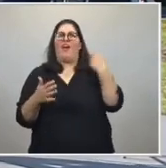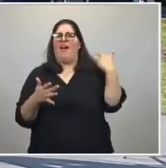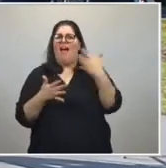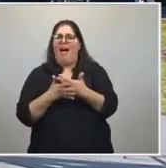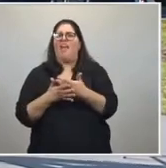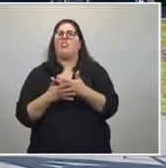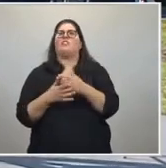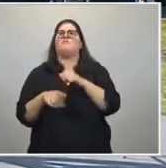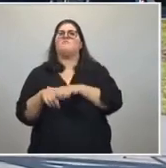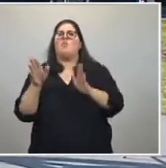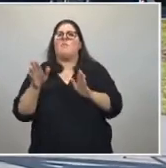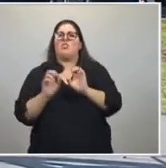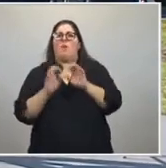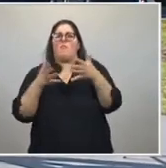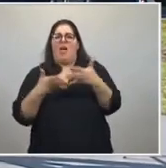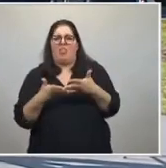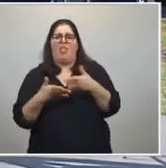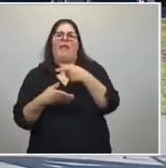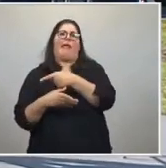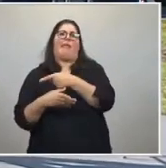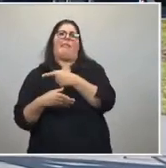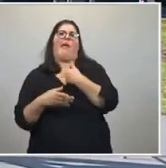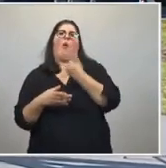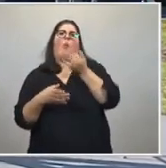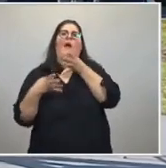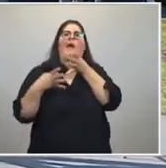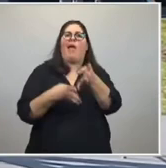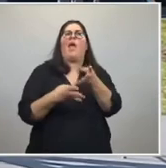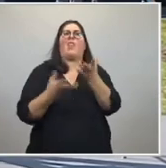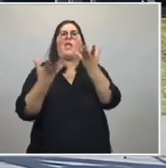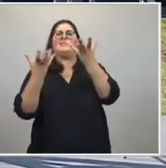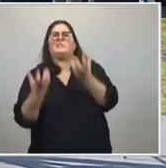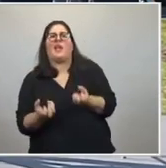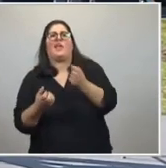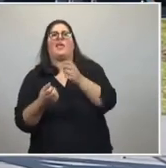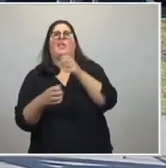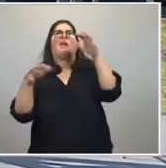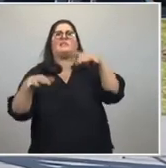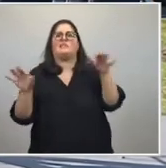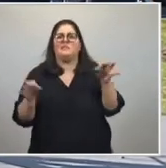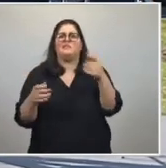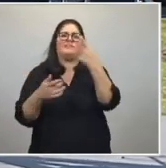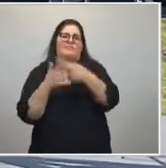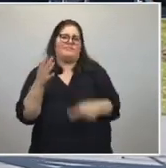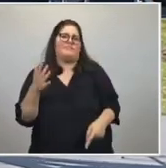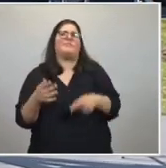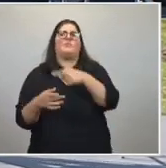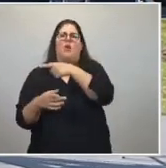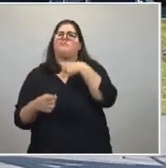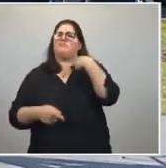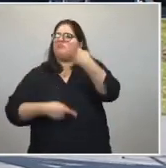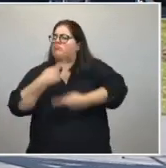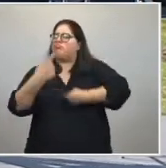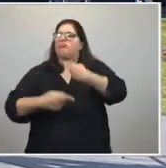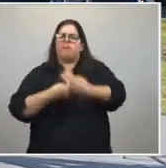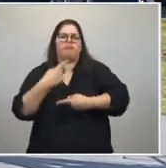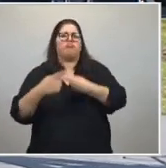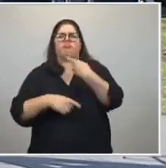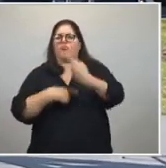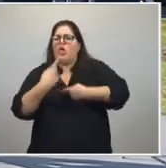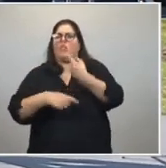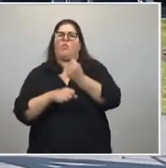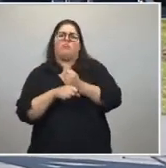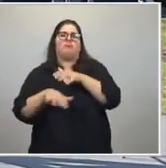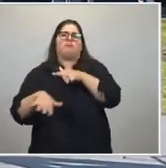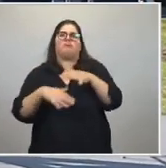si en medio de la pandemia, con guerra, con sequía, pudiste seguir adelante, seguir